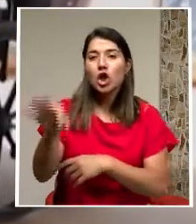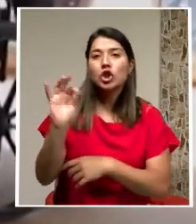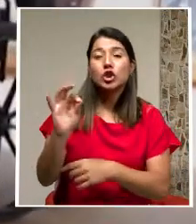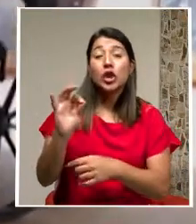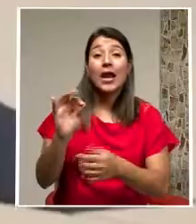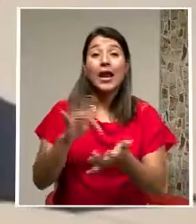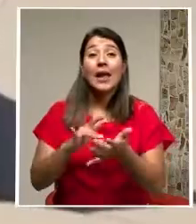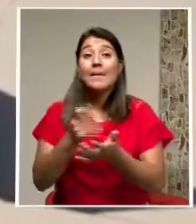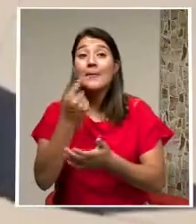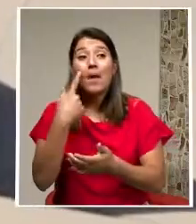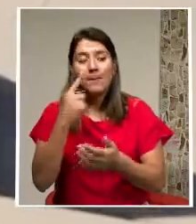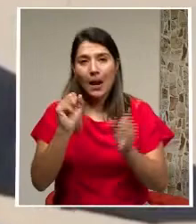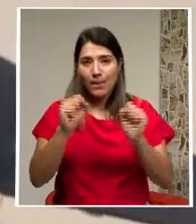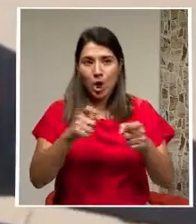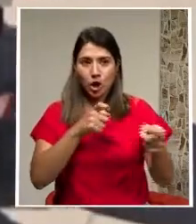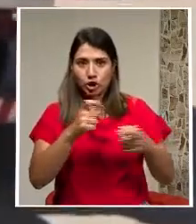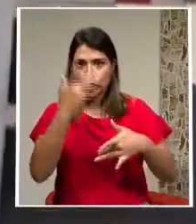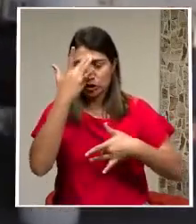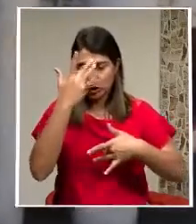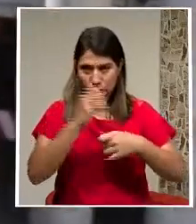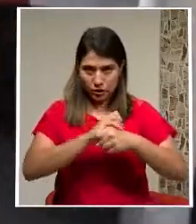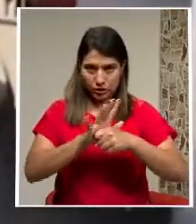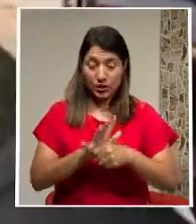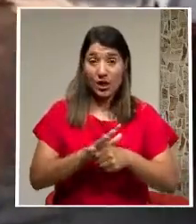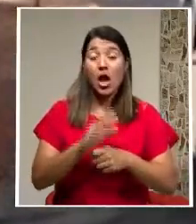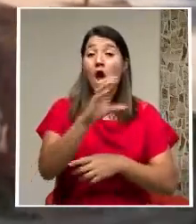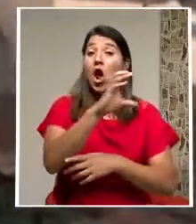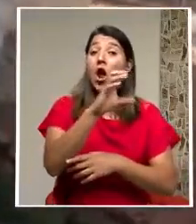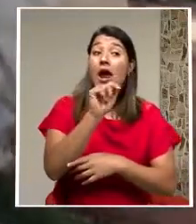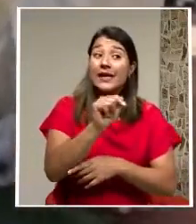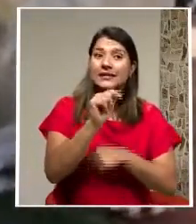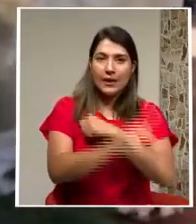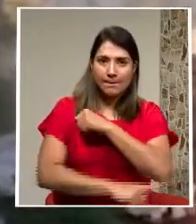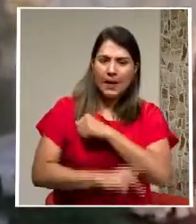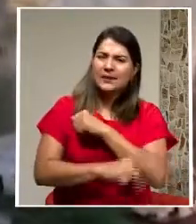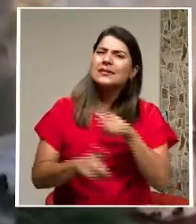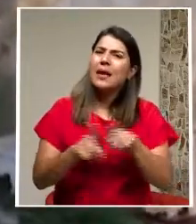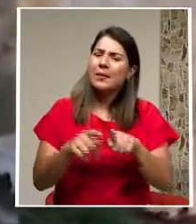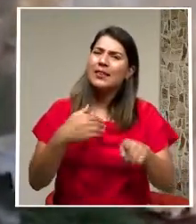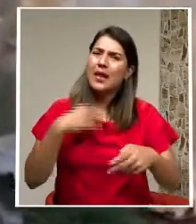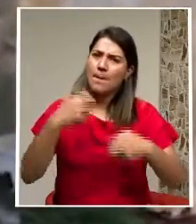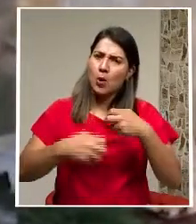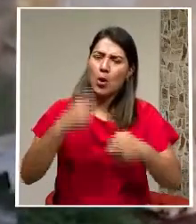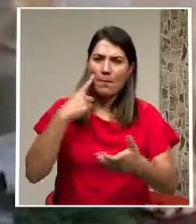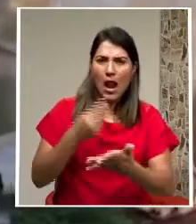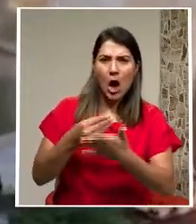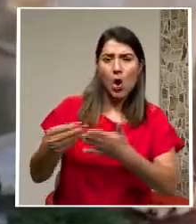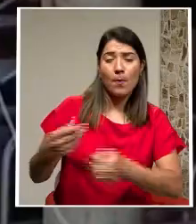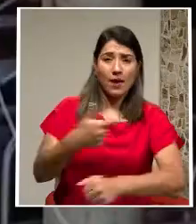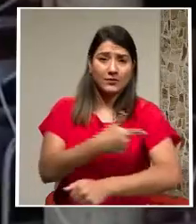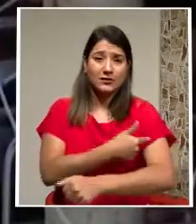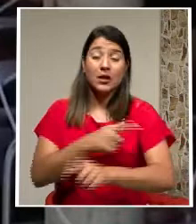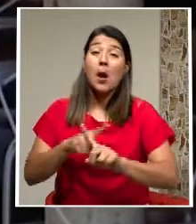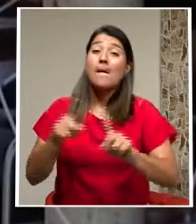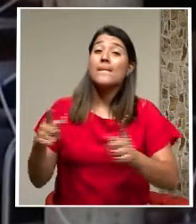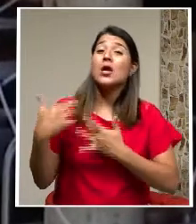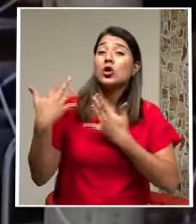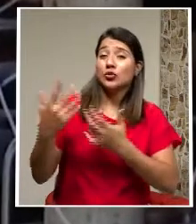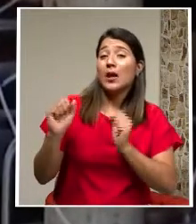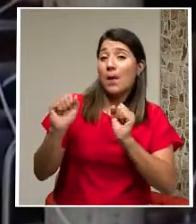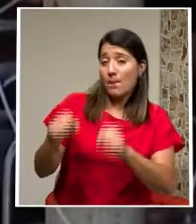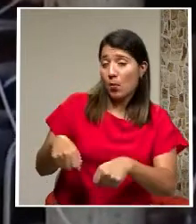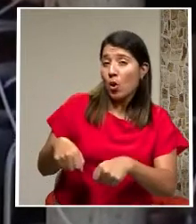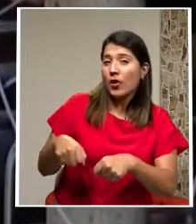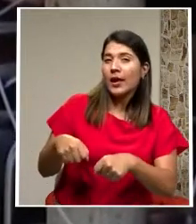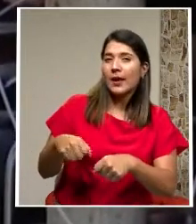Contra la reacción Al COVID-19 El país También tiene Además Dificultades Para acceder A las vacunas Aunque espera Normalizar La recepción De dosis